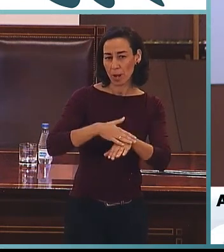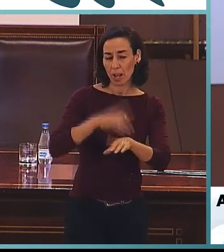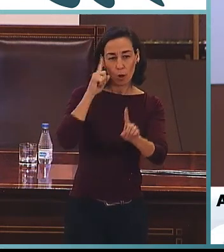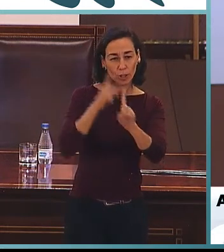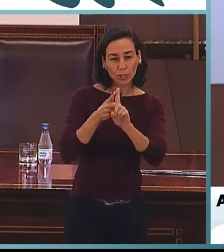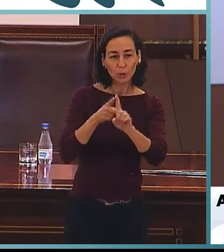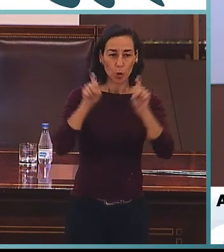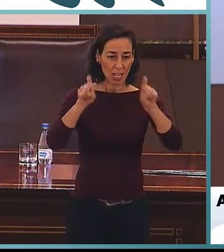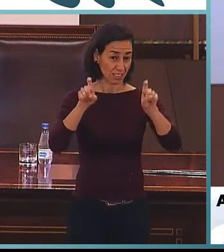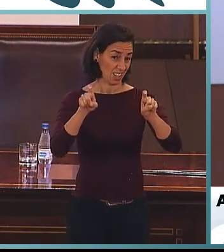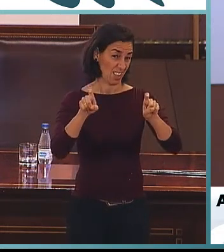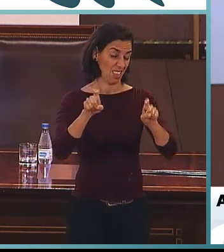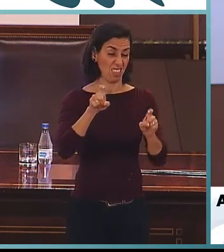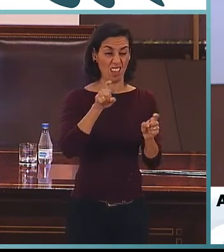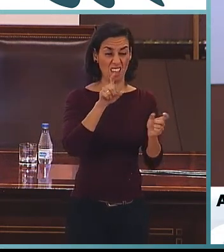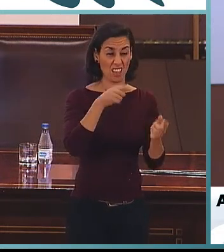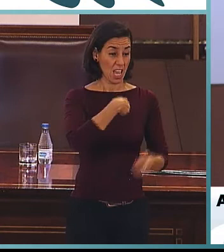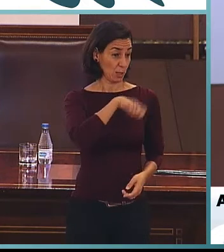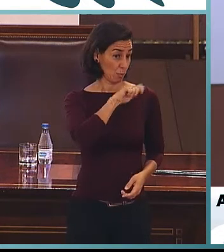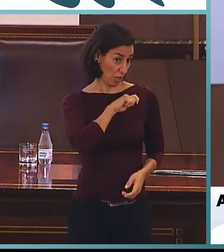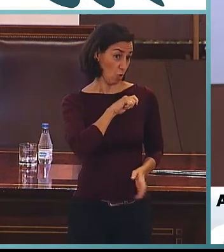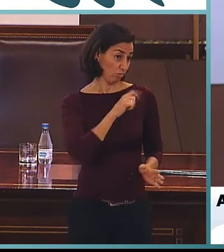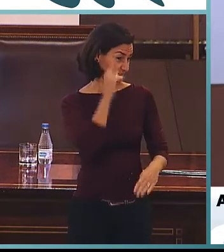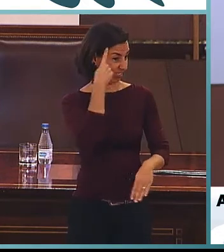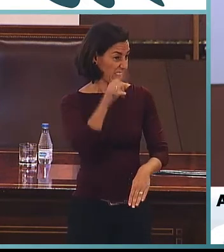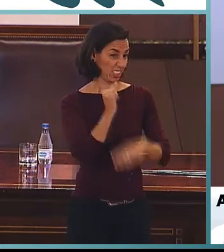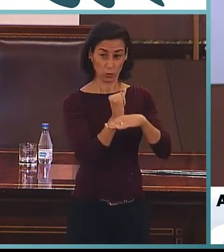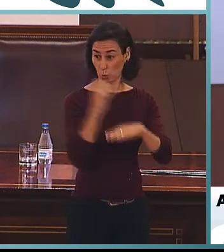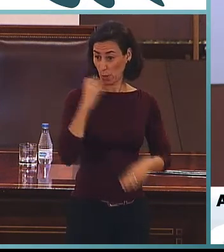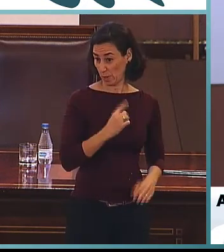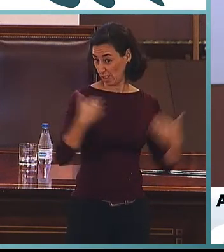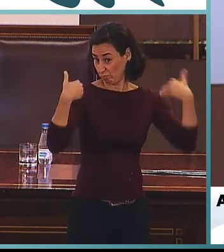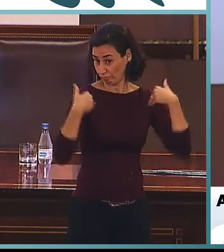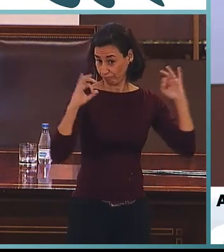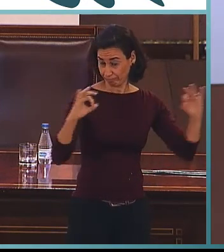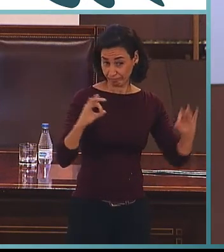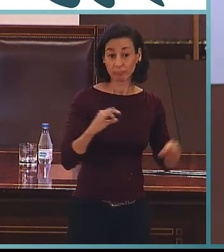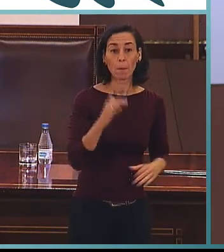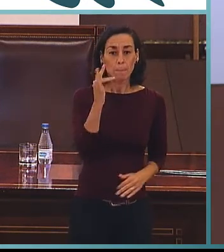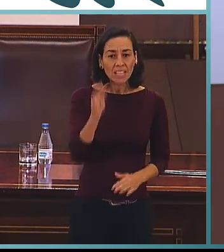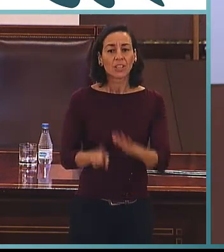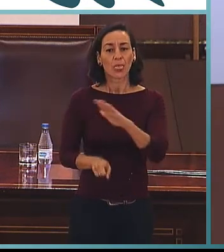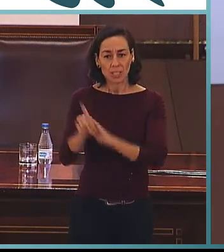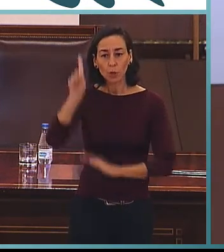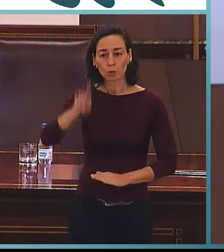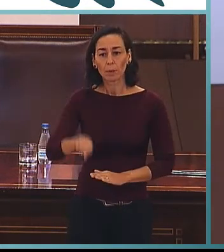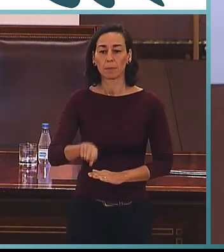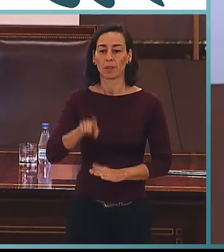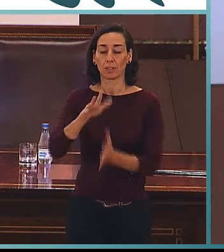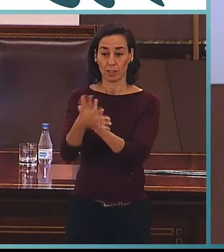del español como lengua extranjera a cargo del Instituto Cervantes y el desarrollo de la lengua de signos podía tener